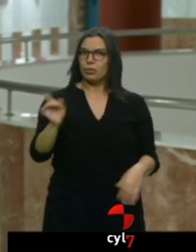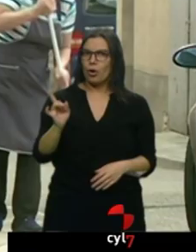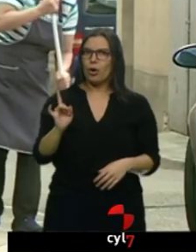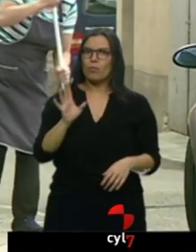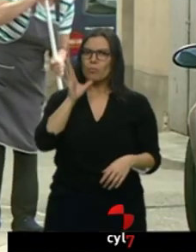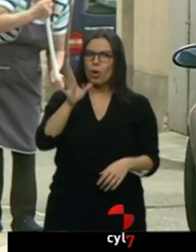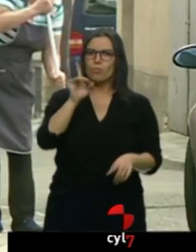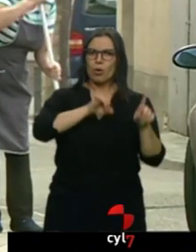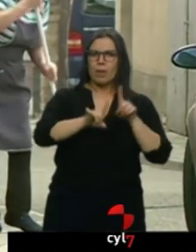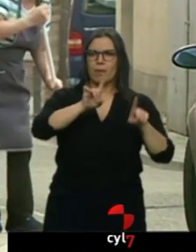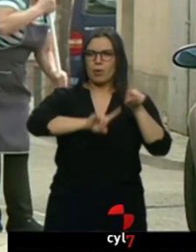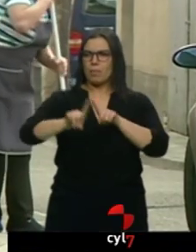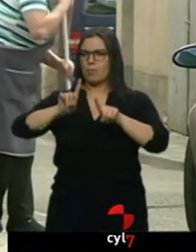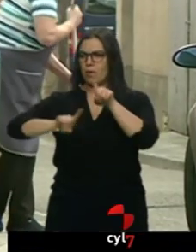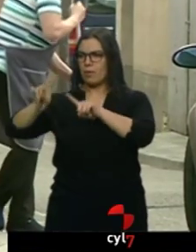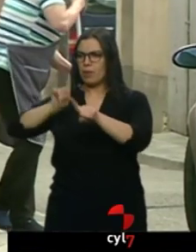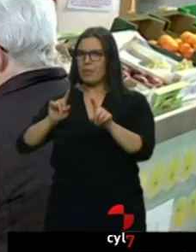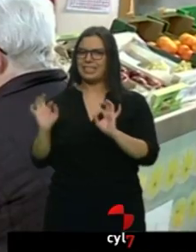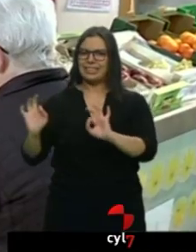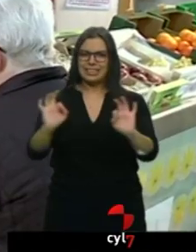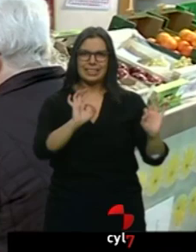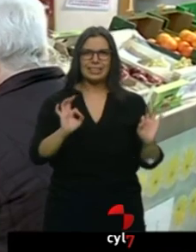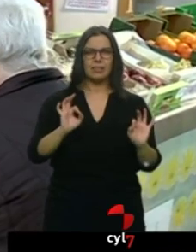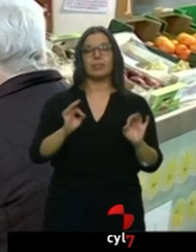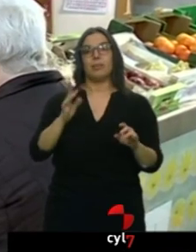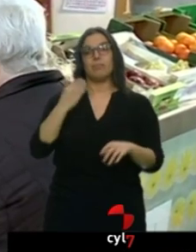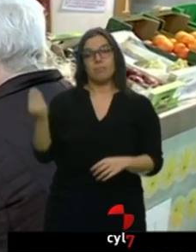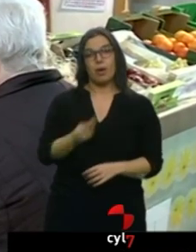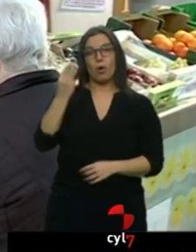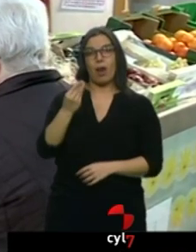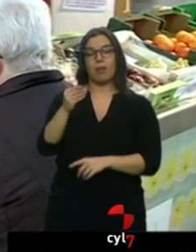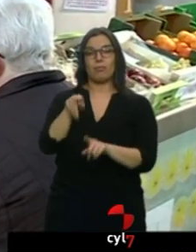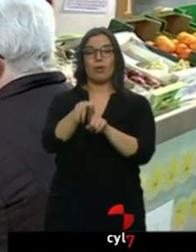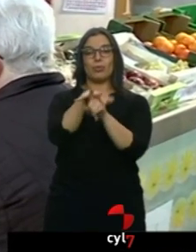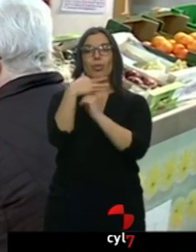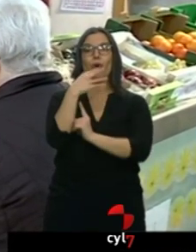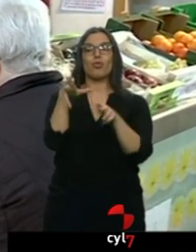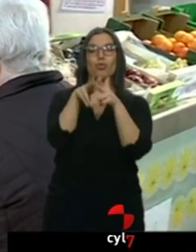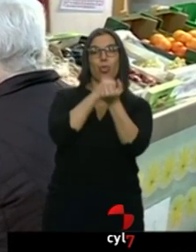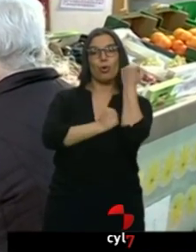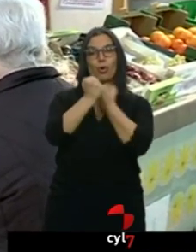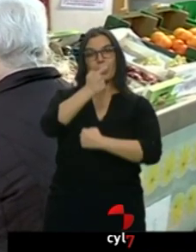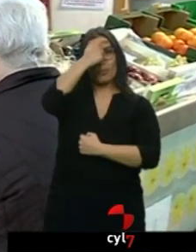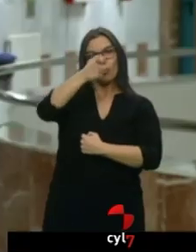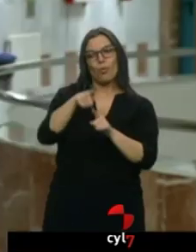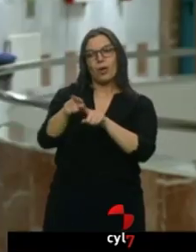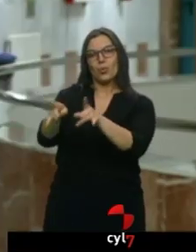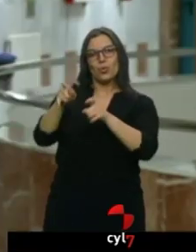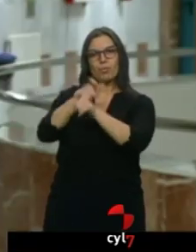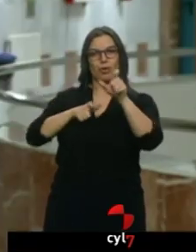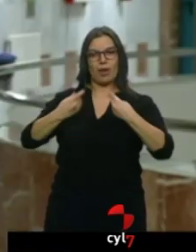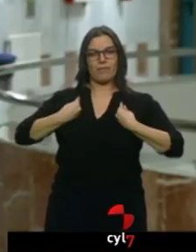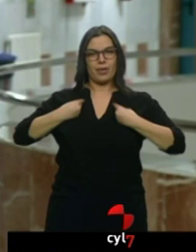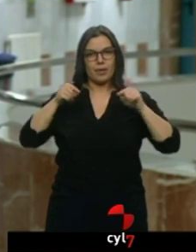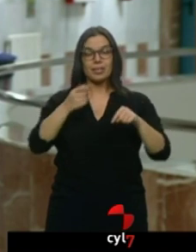concretos. Mejorar las condiciones socioeconómicas de nuestros pueblos ayudaría a fijar población. Si un territorio es capaz de generar una dinámica